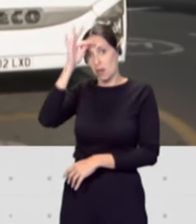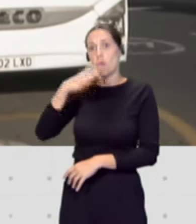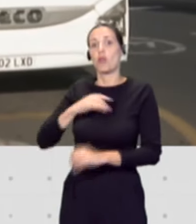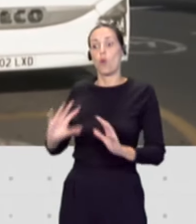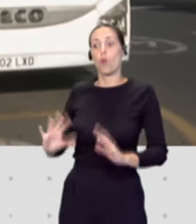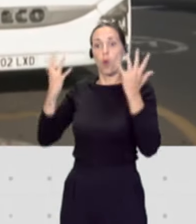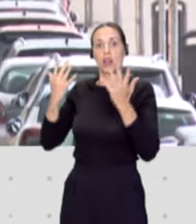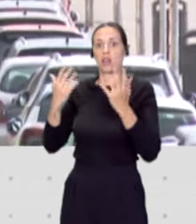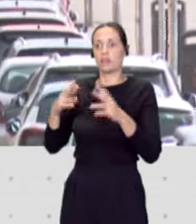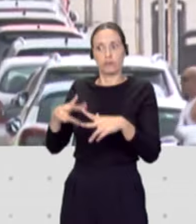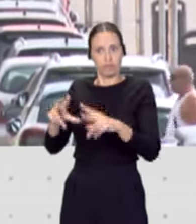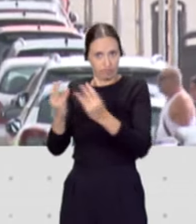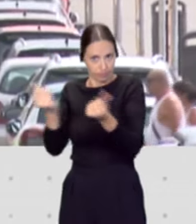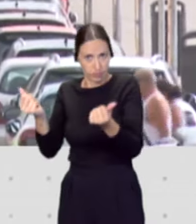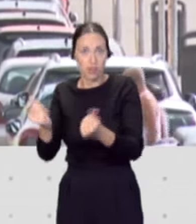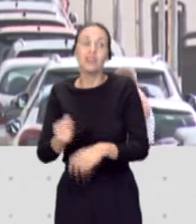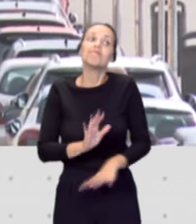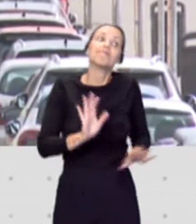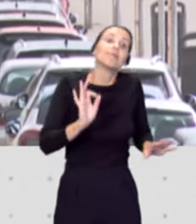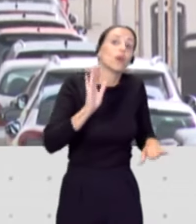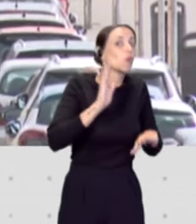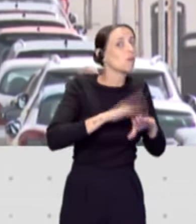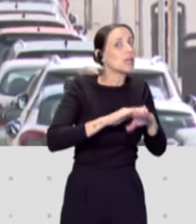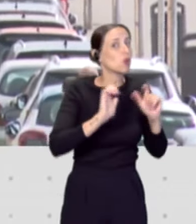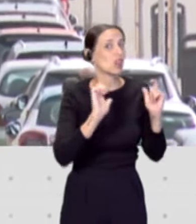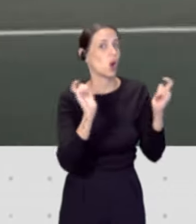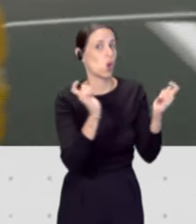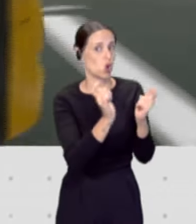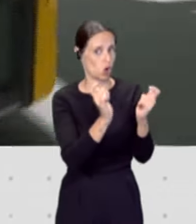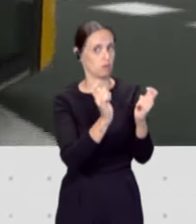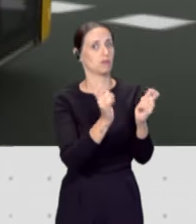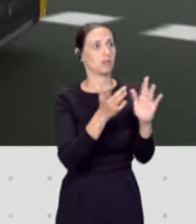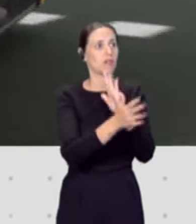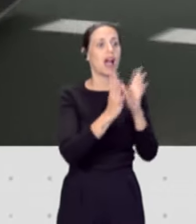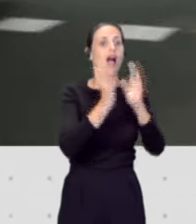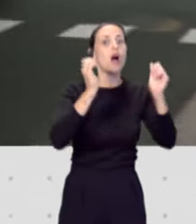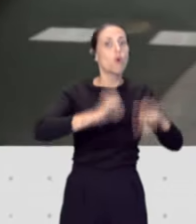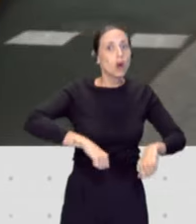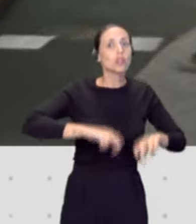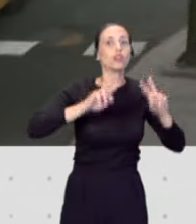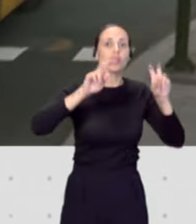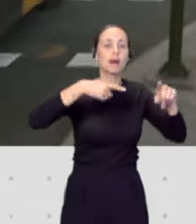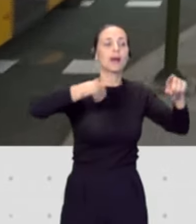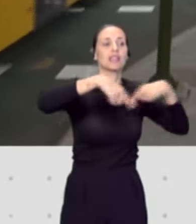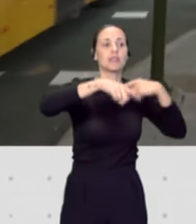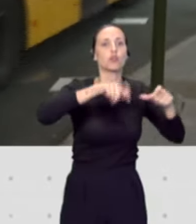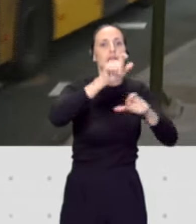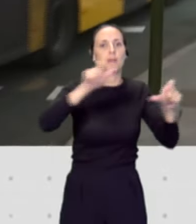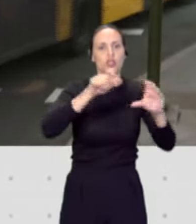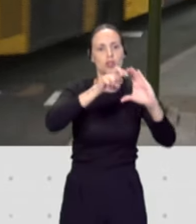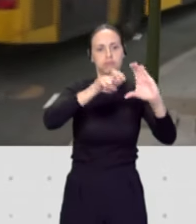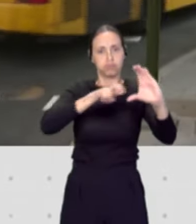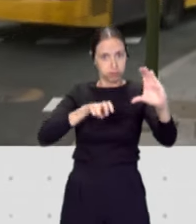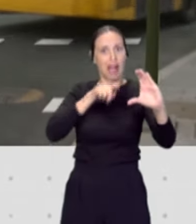Bueno, al menos que se produzca una reunión para intentar alcanzar un acuerdo también en el transporte de viajeros. Hay que recordar que